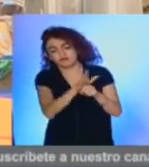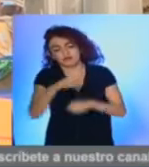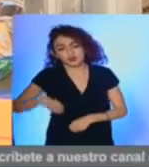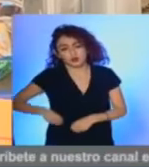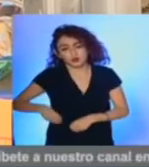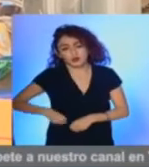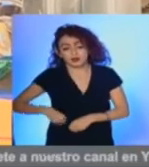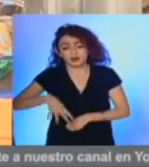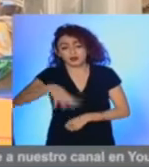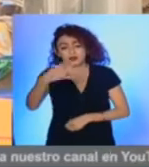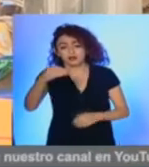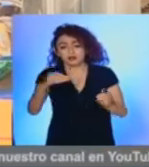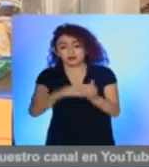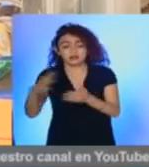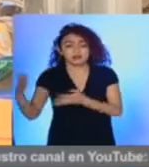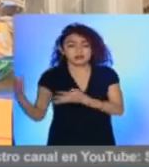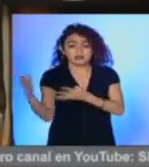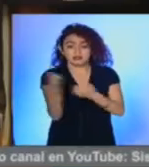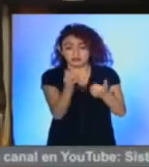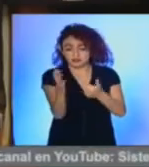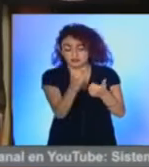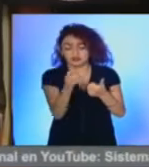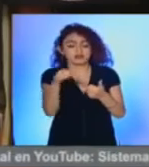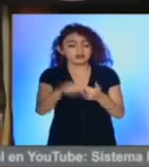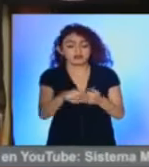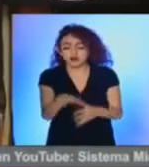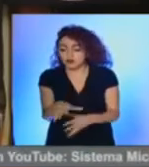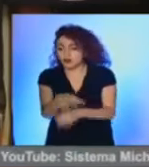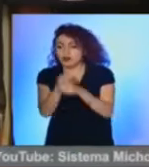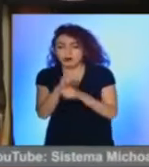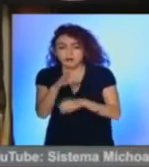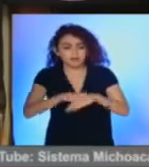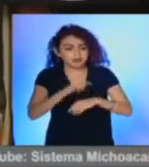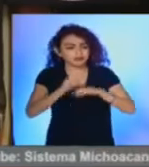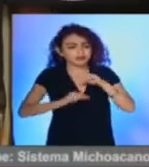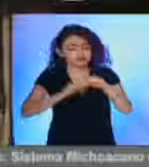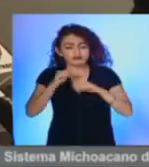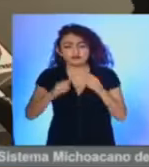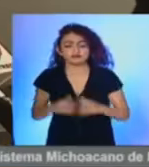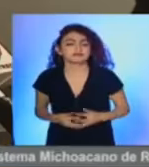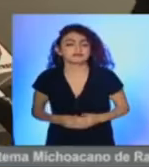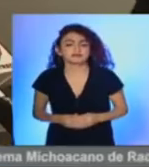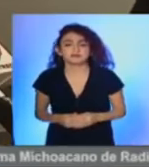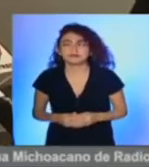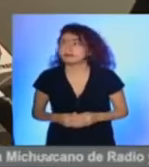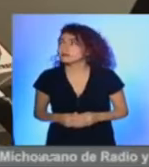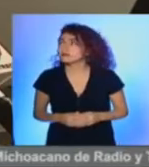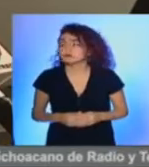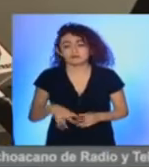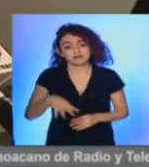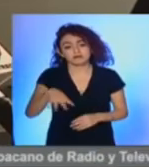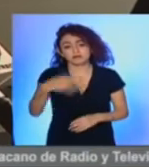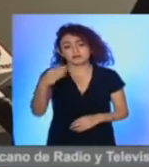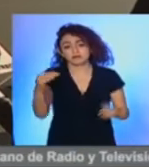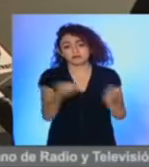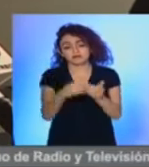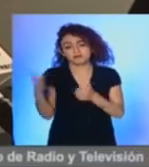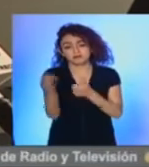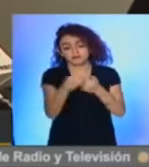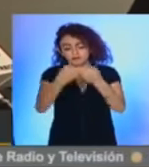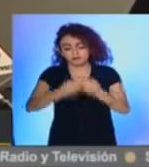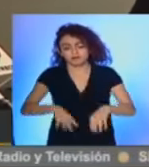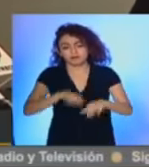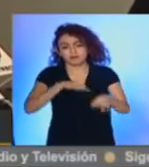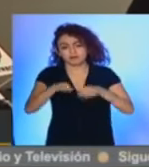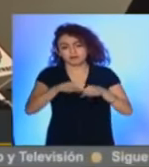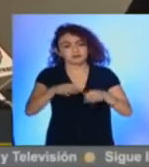14.600 y se han recuperado la mayor parte de estos. En total perdimos 14.600 en números